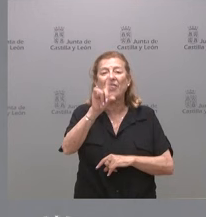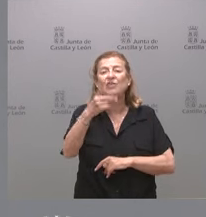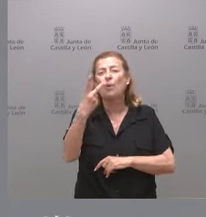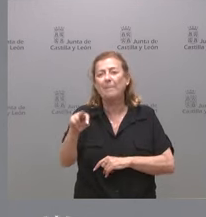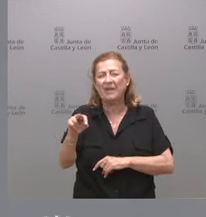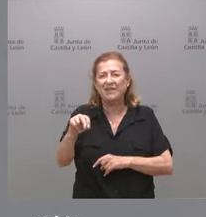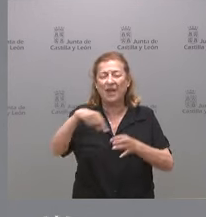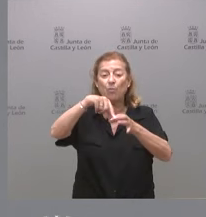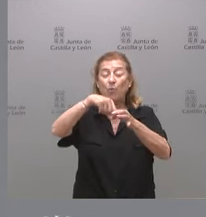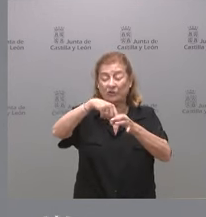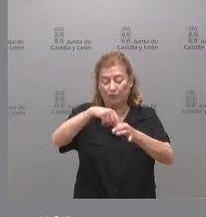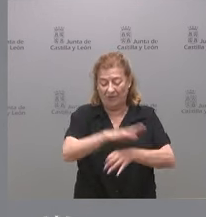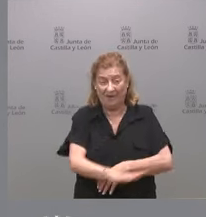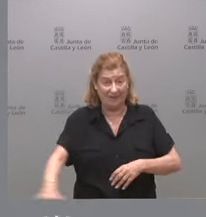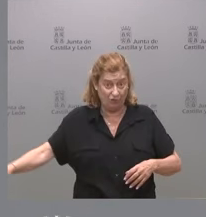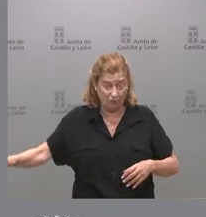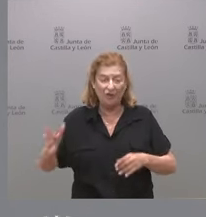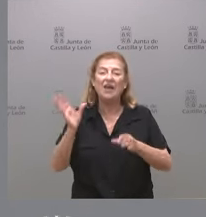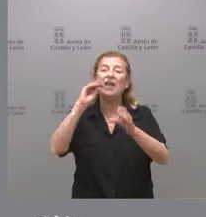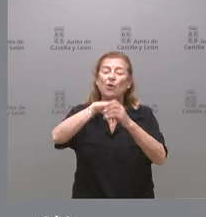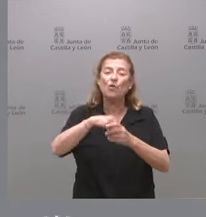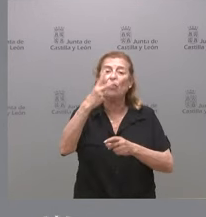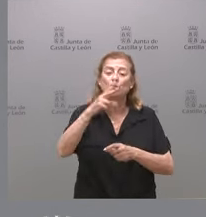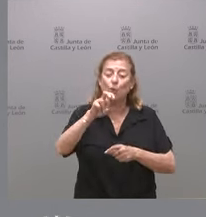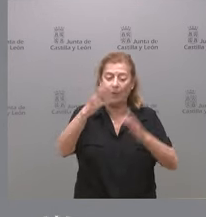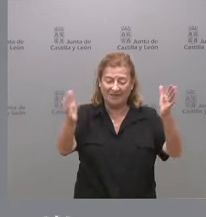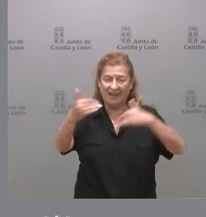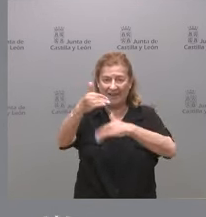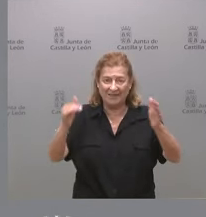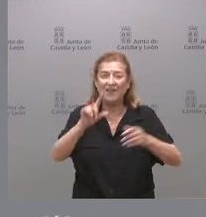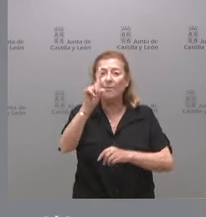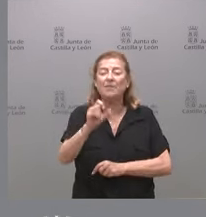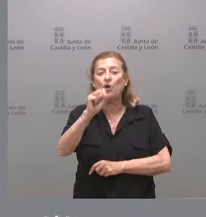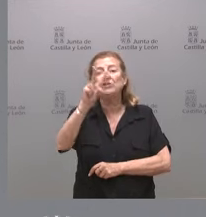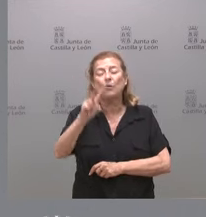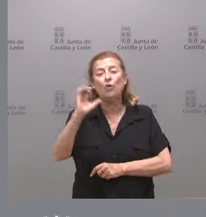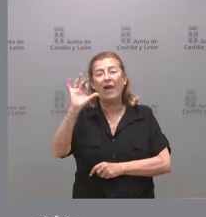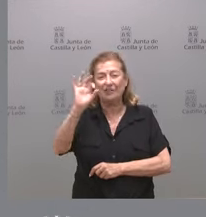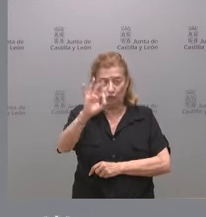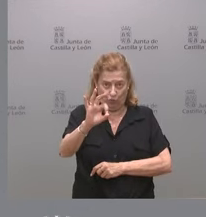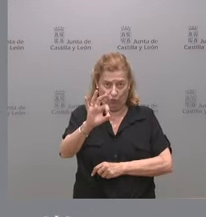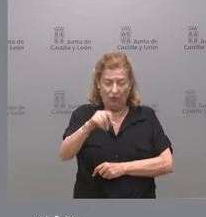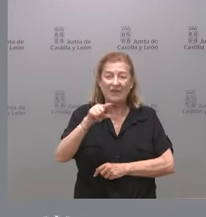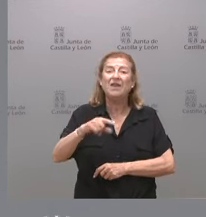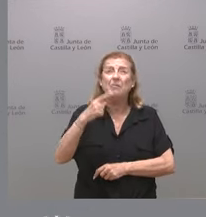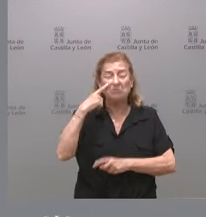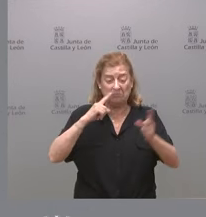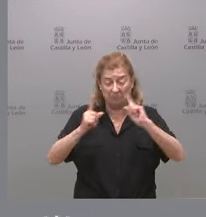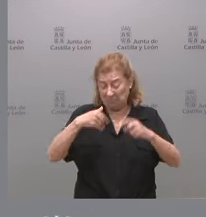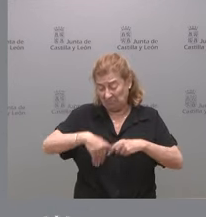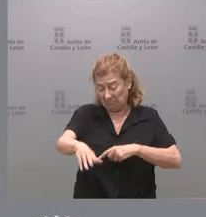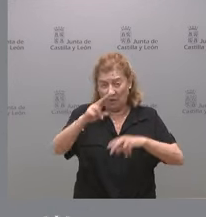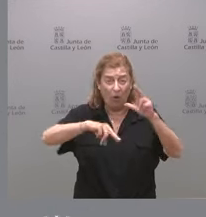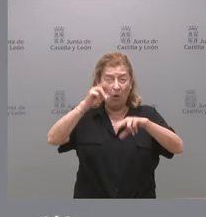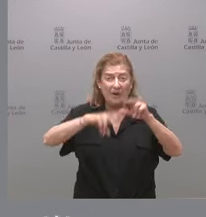puestos escolares, incluye dos nuevas unidades, primero y segundo de la ESO, y está previsto que se inicien las obras